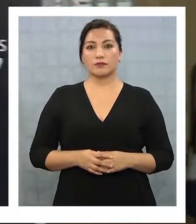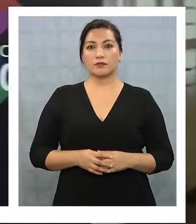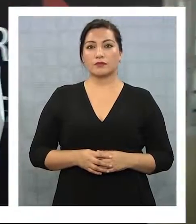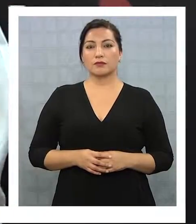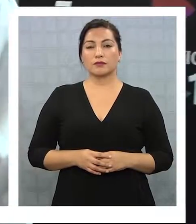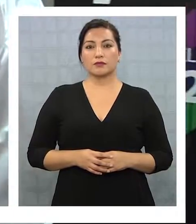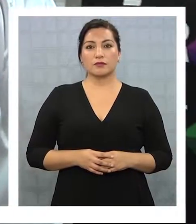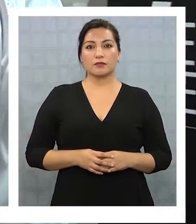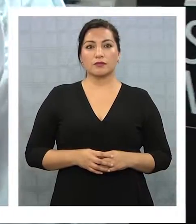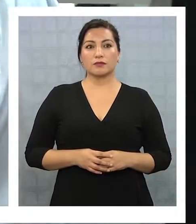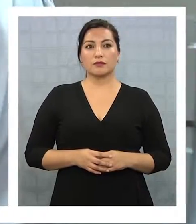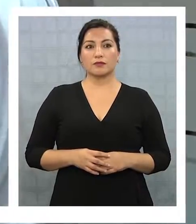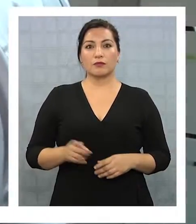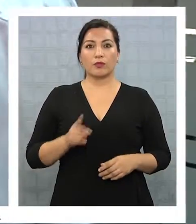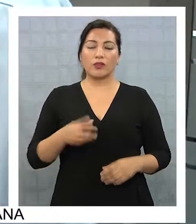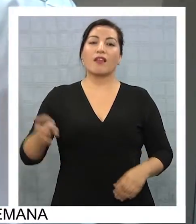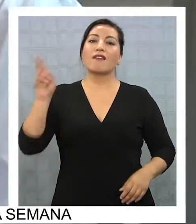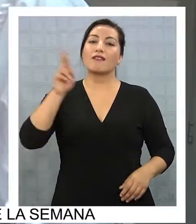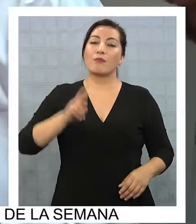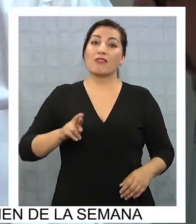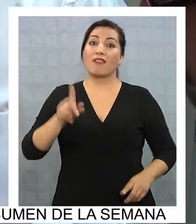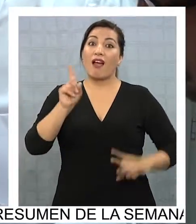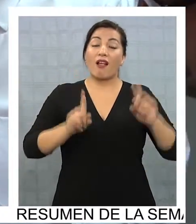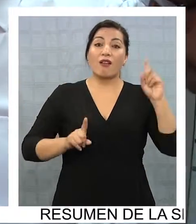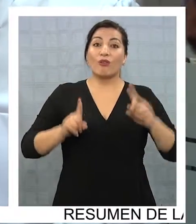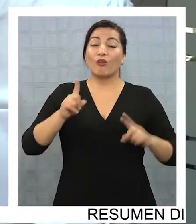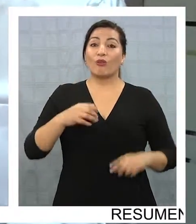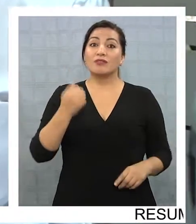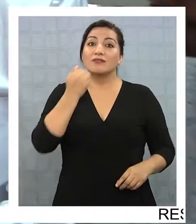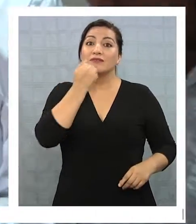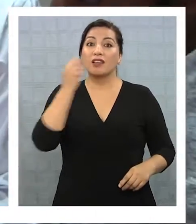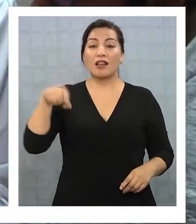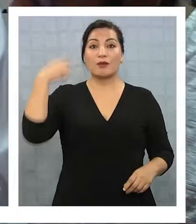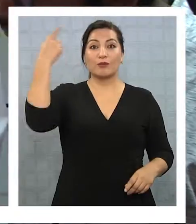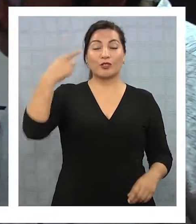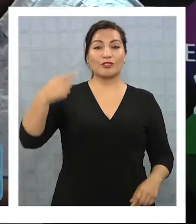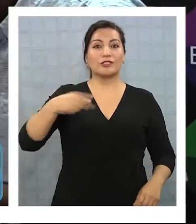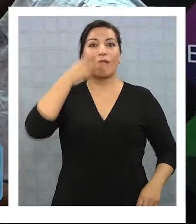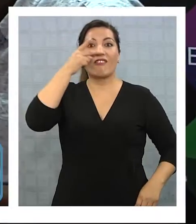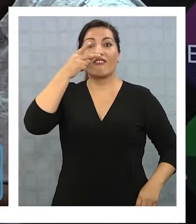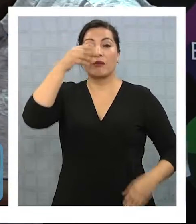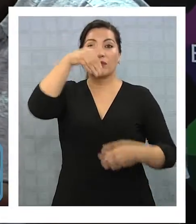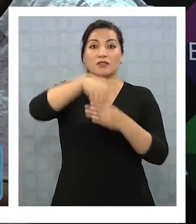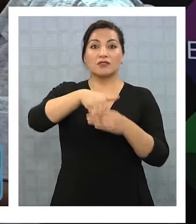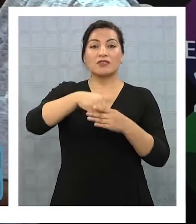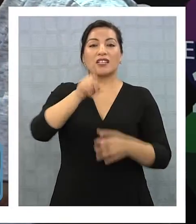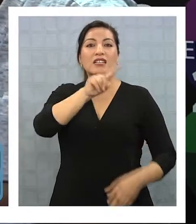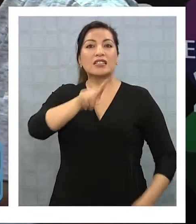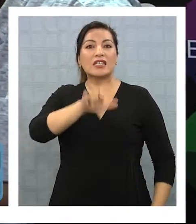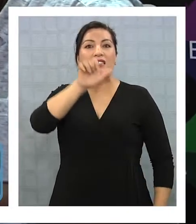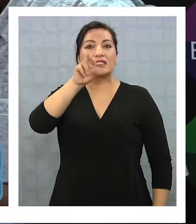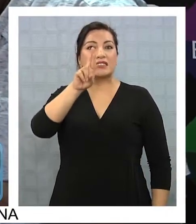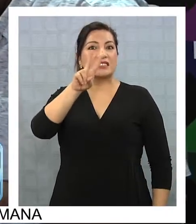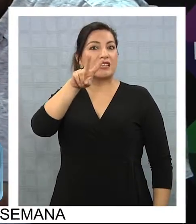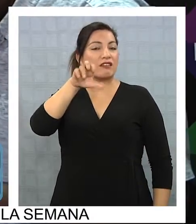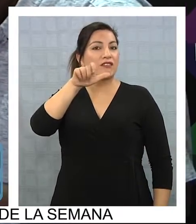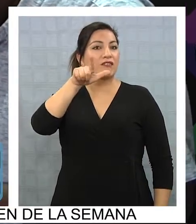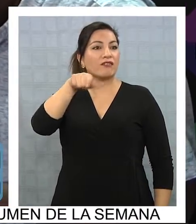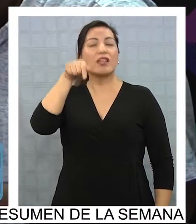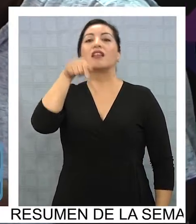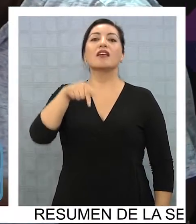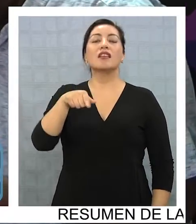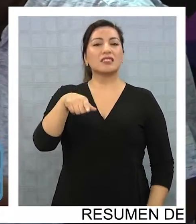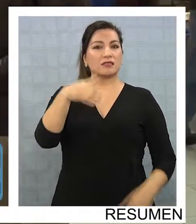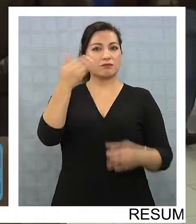Para evitar repetir malos entendidos en las próximas elecciones de noviembre, el CERVEL presentó el padrón auditado de la región de